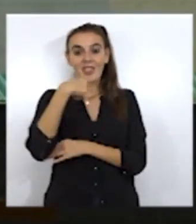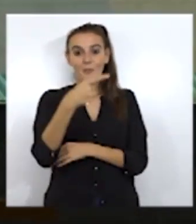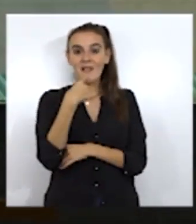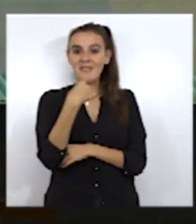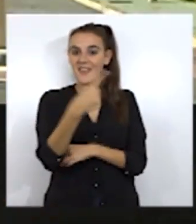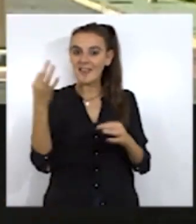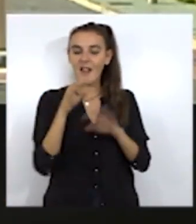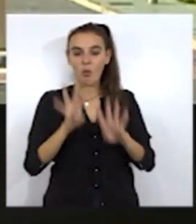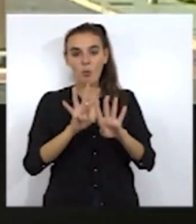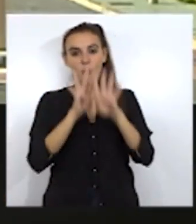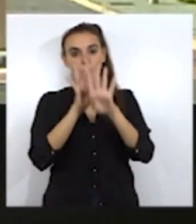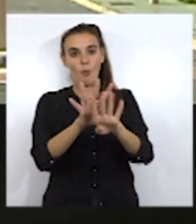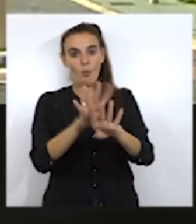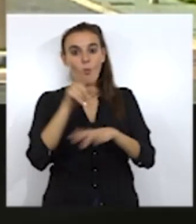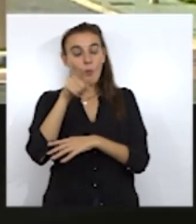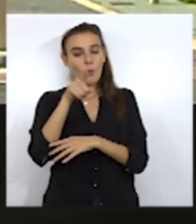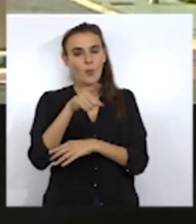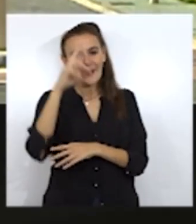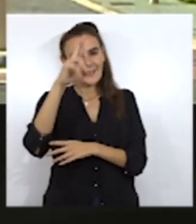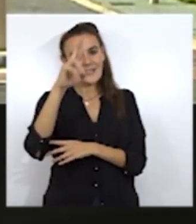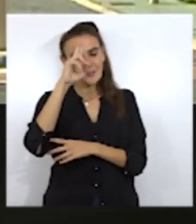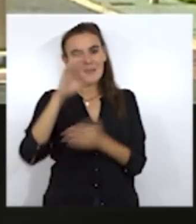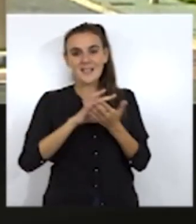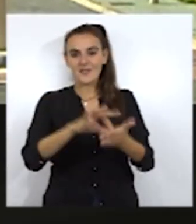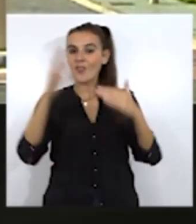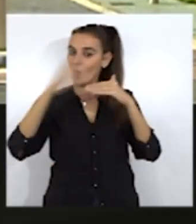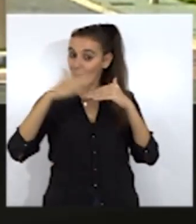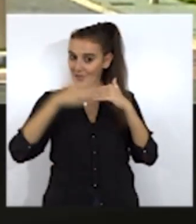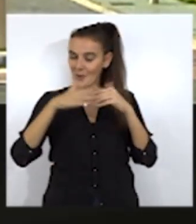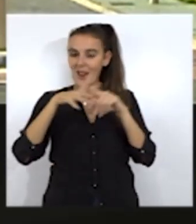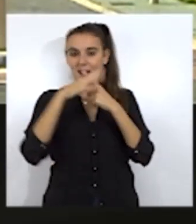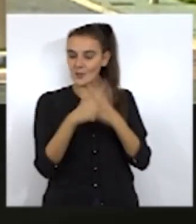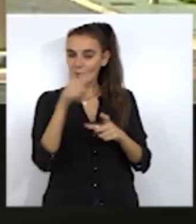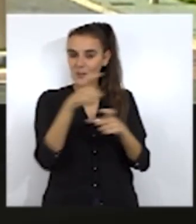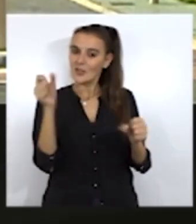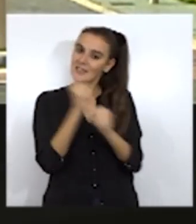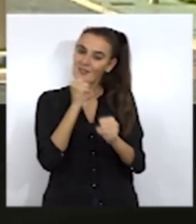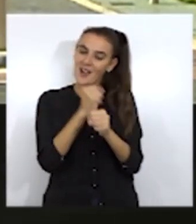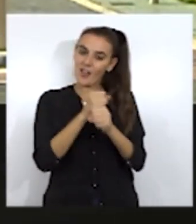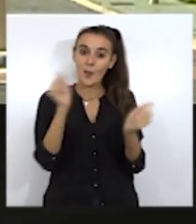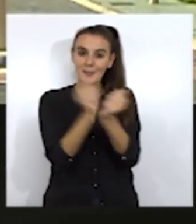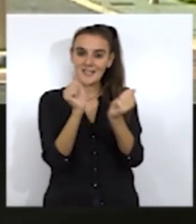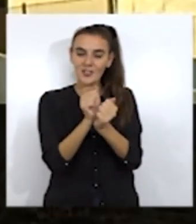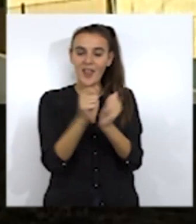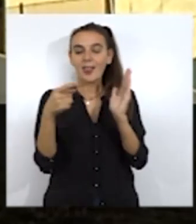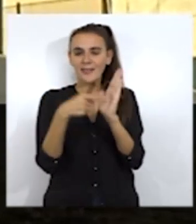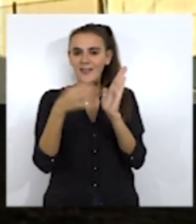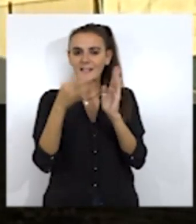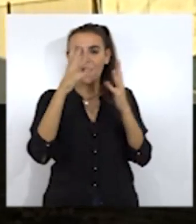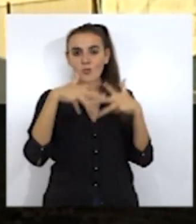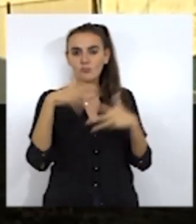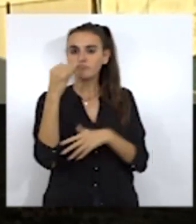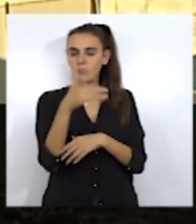de la huelga, como funcionarios deben respetar unos servicios mínimos. En el caso de los trabajadores de prisiones, han asegurado que el número de trabajadores